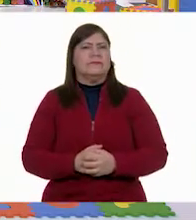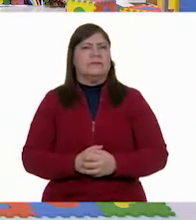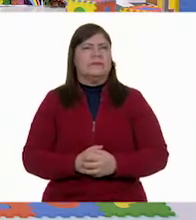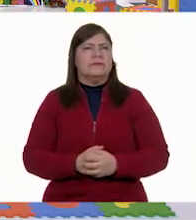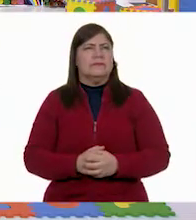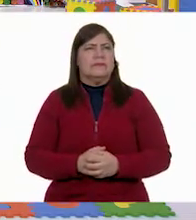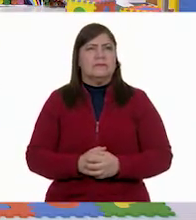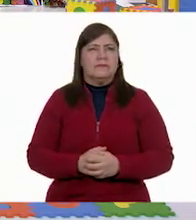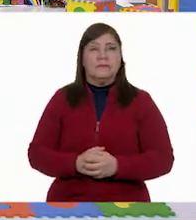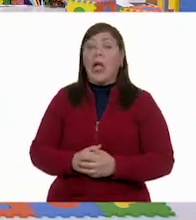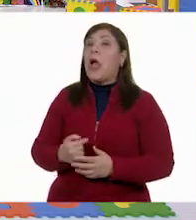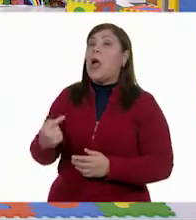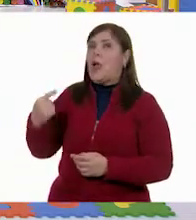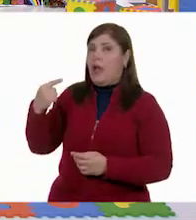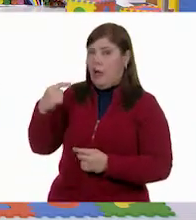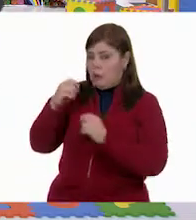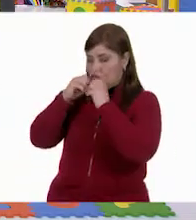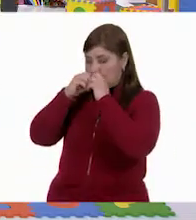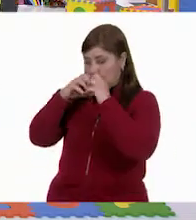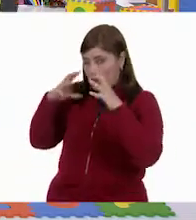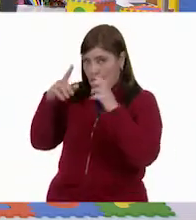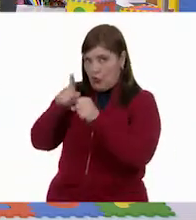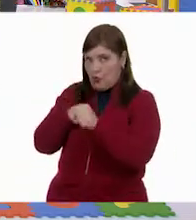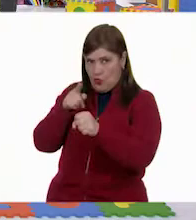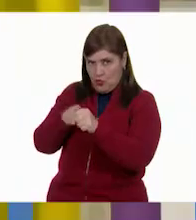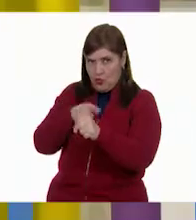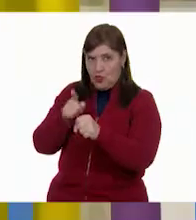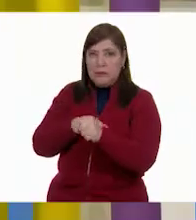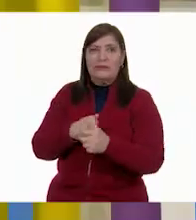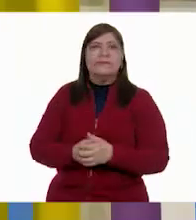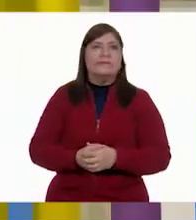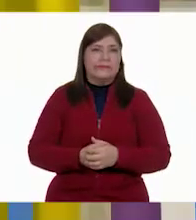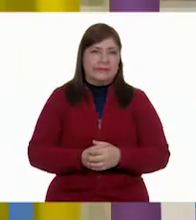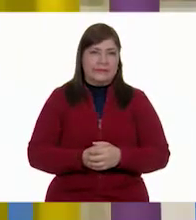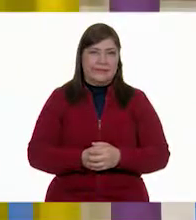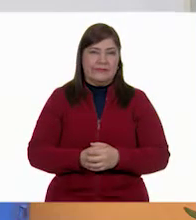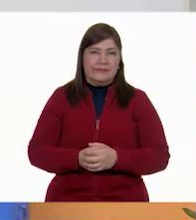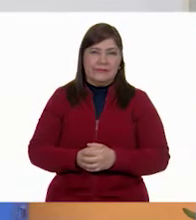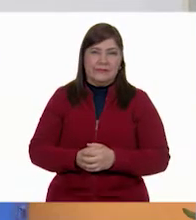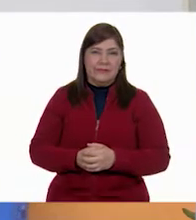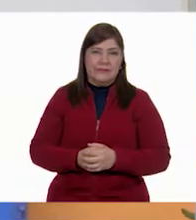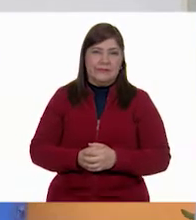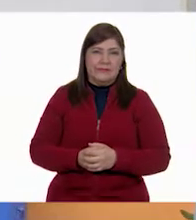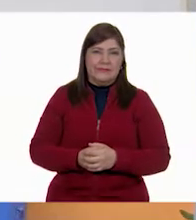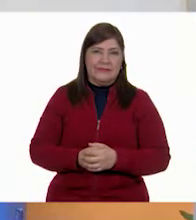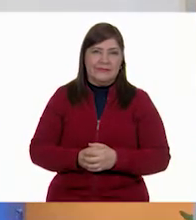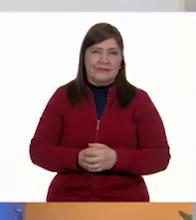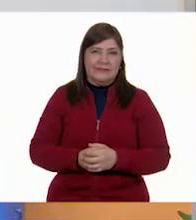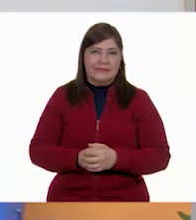El color de los globos. Vamos a ponerle el color